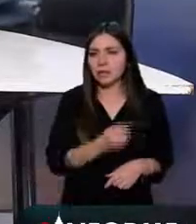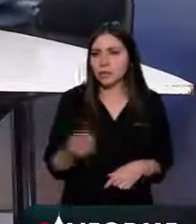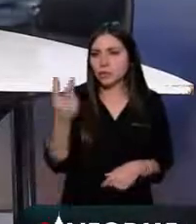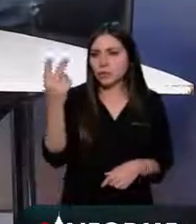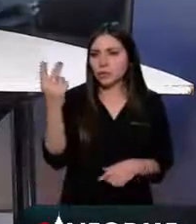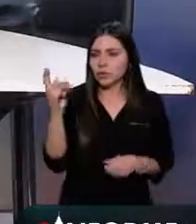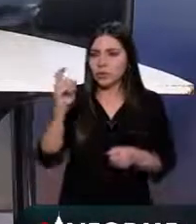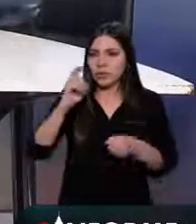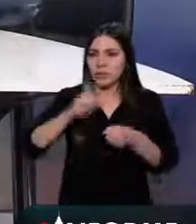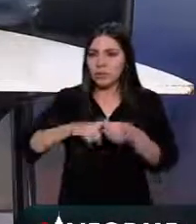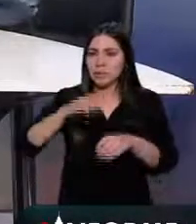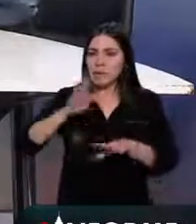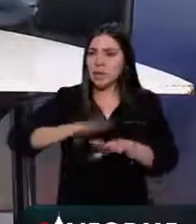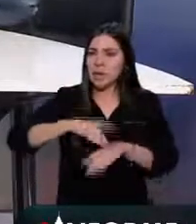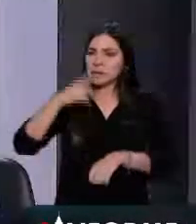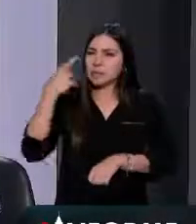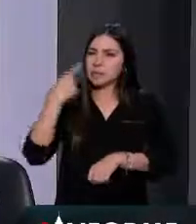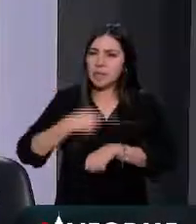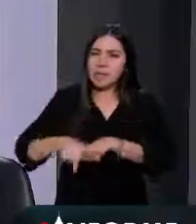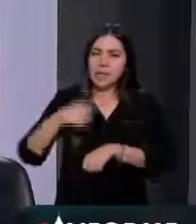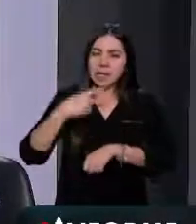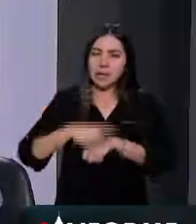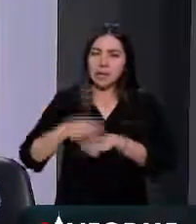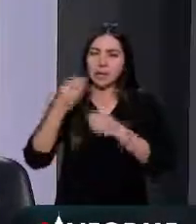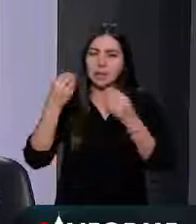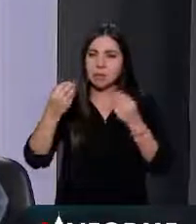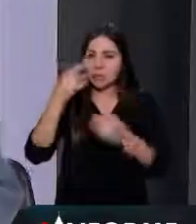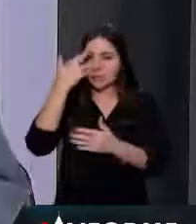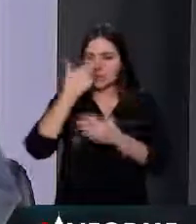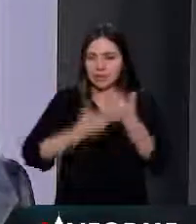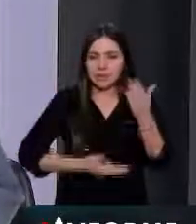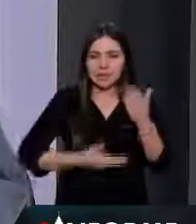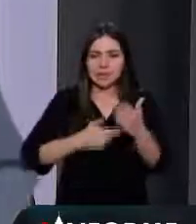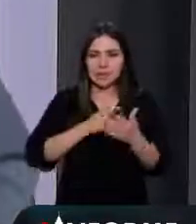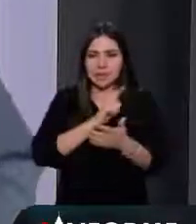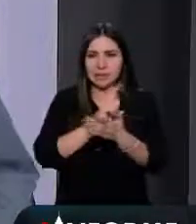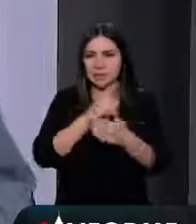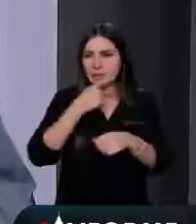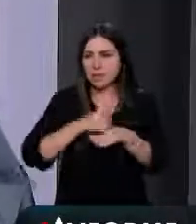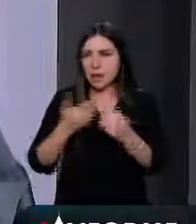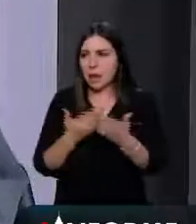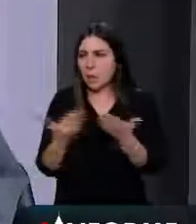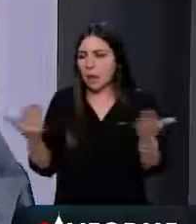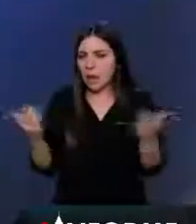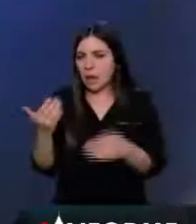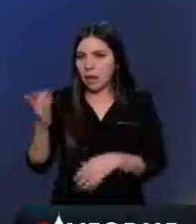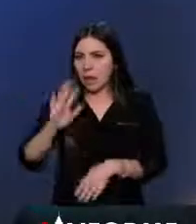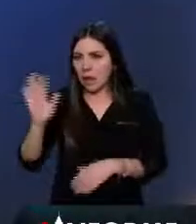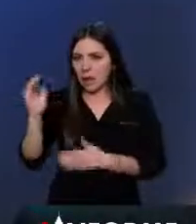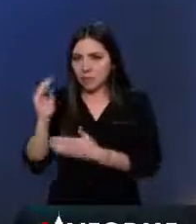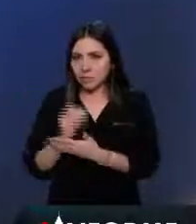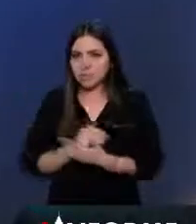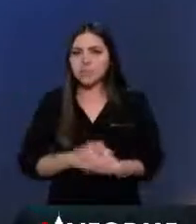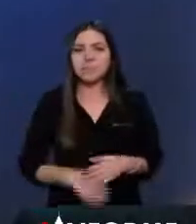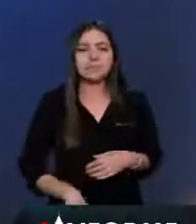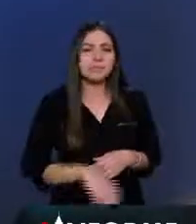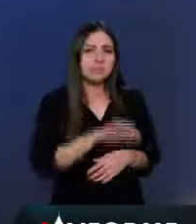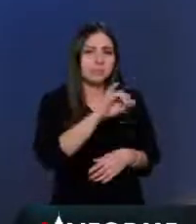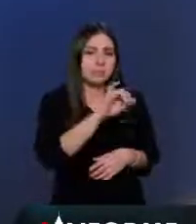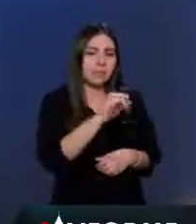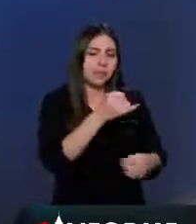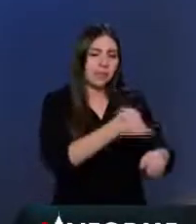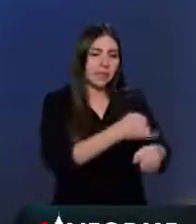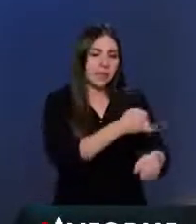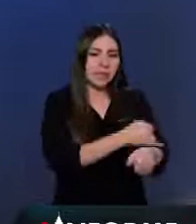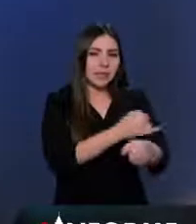municipios de alta peligrosidad donde había una incidencia delictiva alta, ya no estamos ahí. bien, yo creo que hay que decir que la alcaldía de Estapalapa pasó del